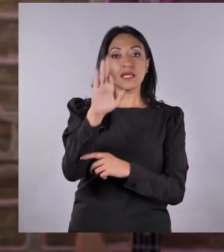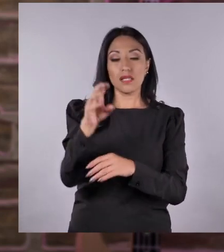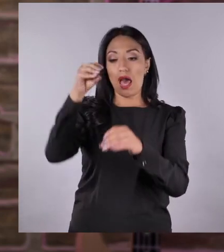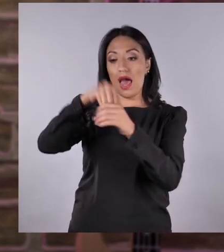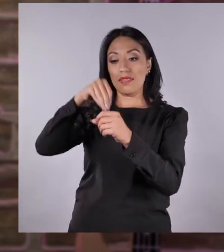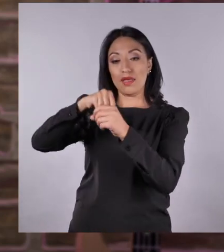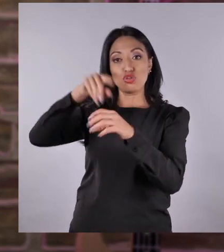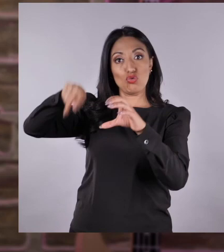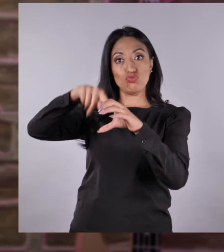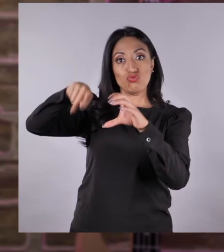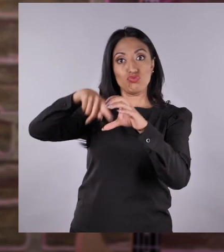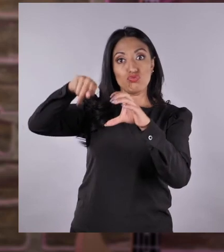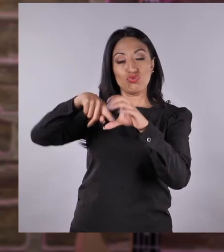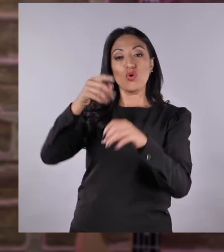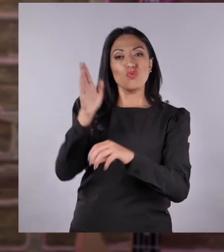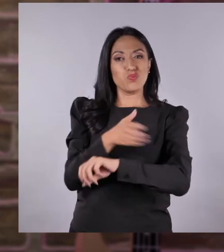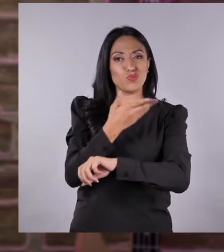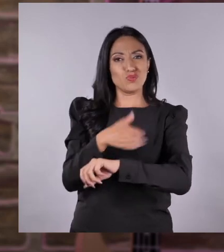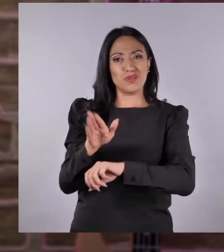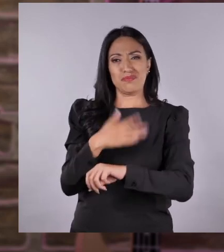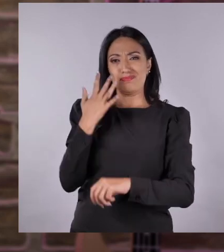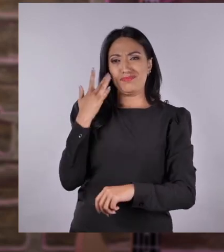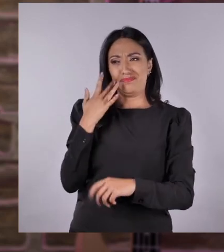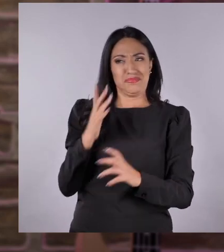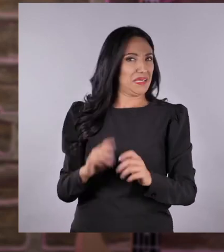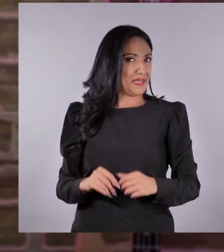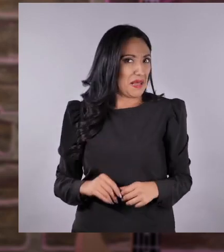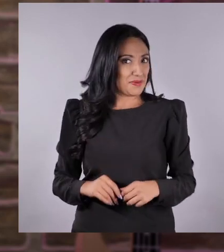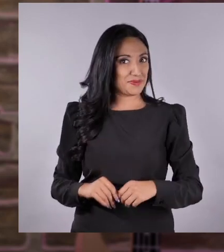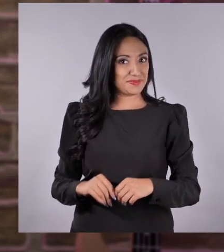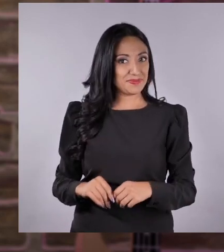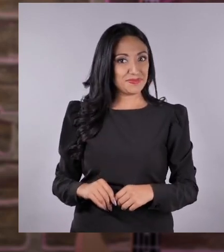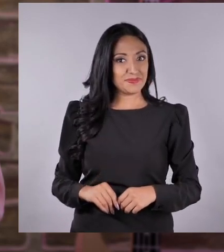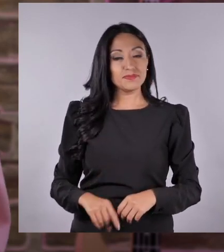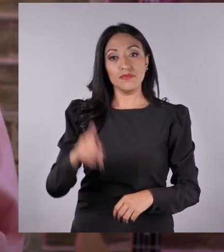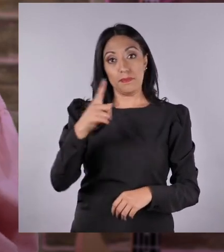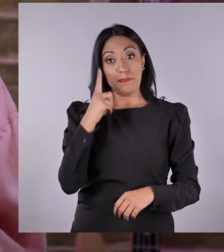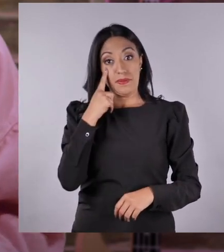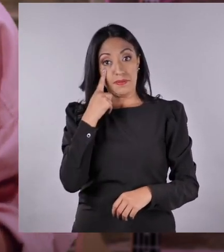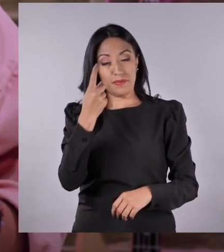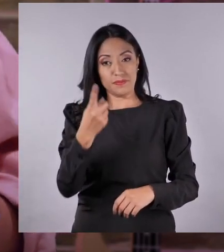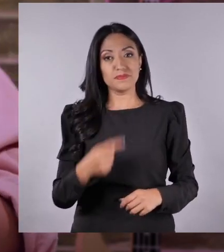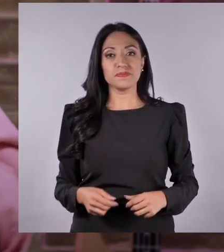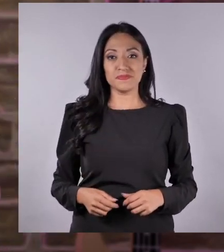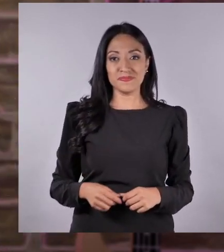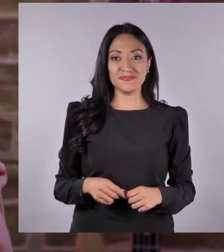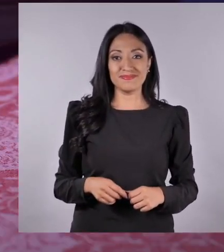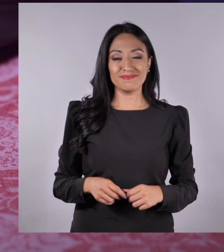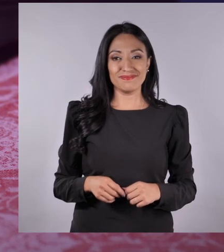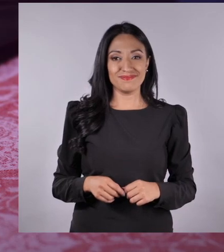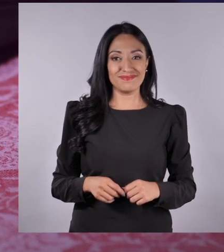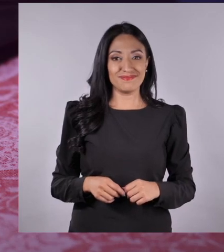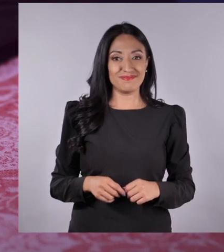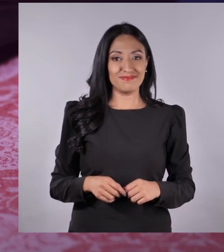y la música va grabada en la cinta. ¡Qué raro, ¿no? Y así suena.